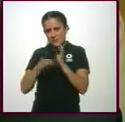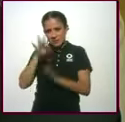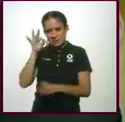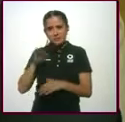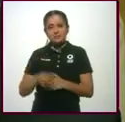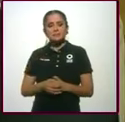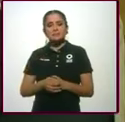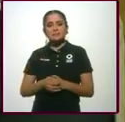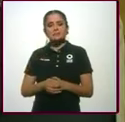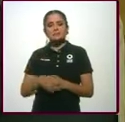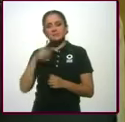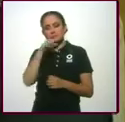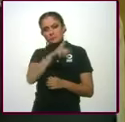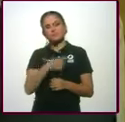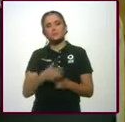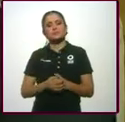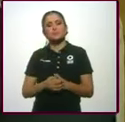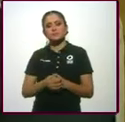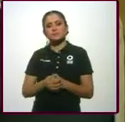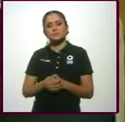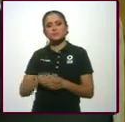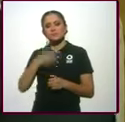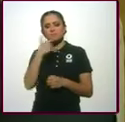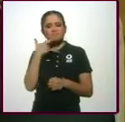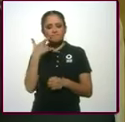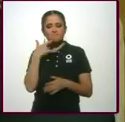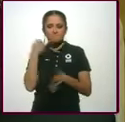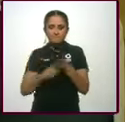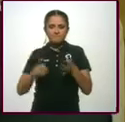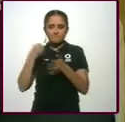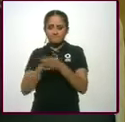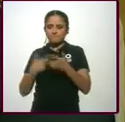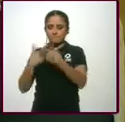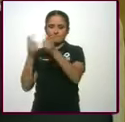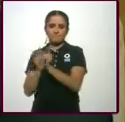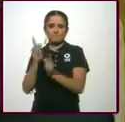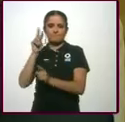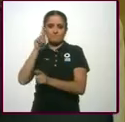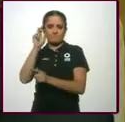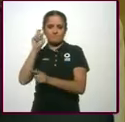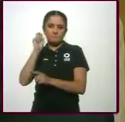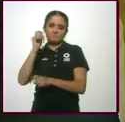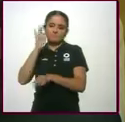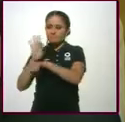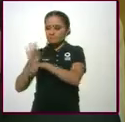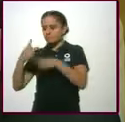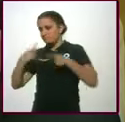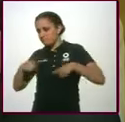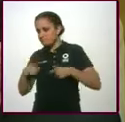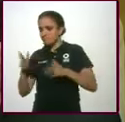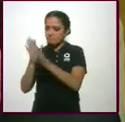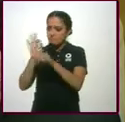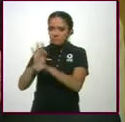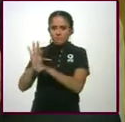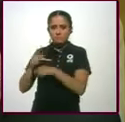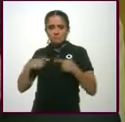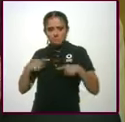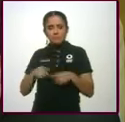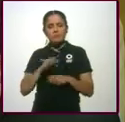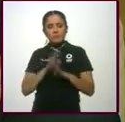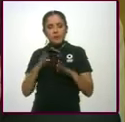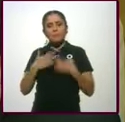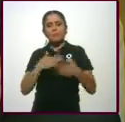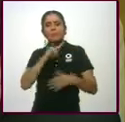Viniendo de lo que vienes de tu lucha izquierdosa o izquierdista, de repente estar frente a una pareja